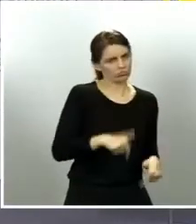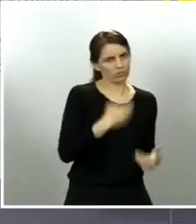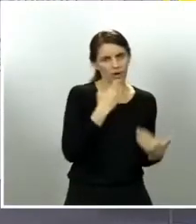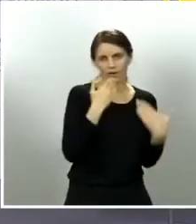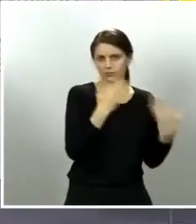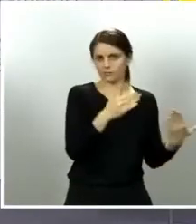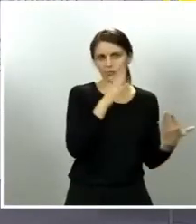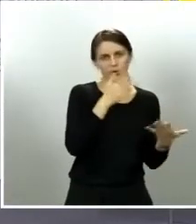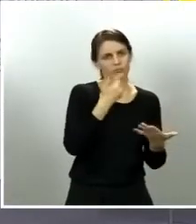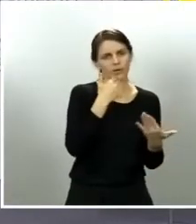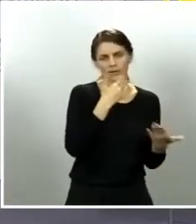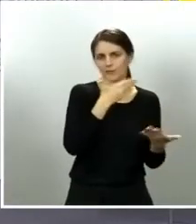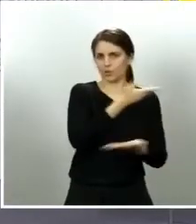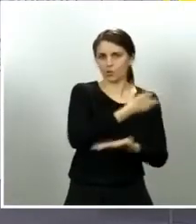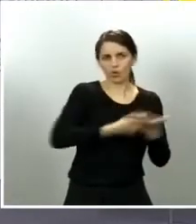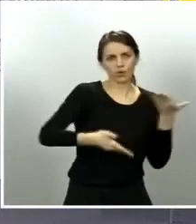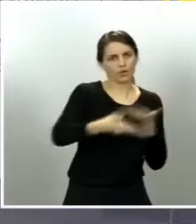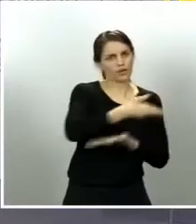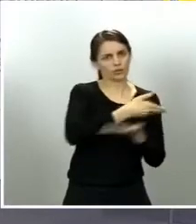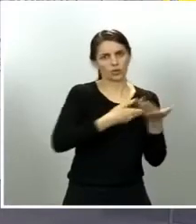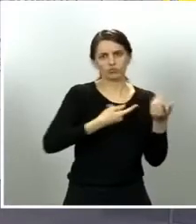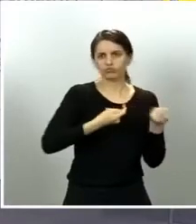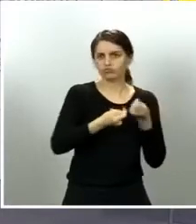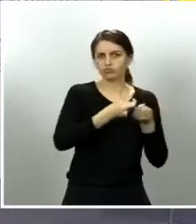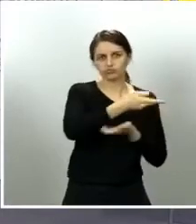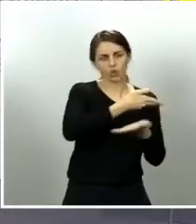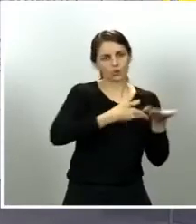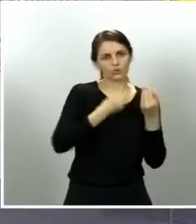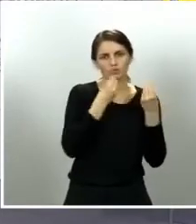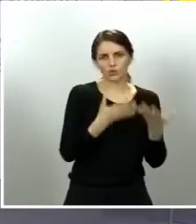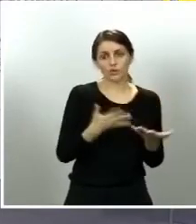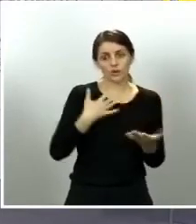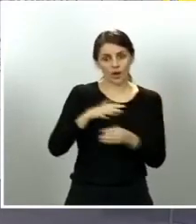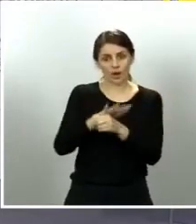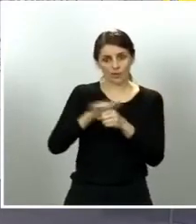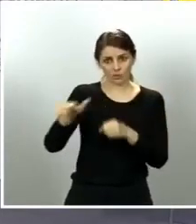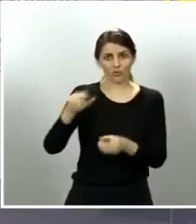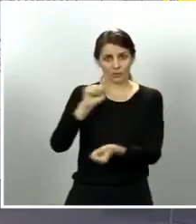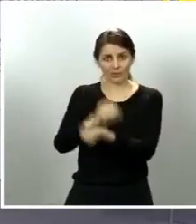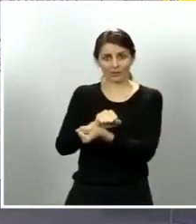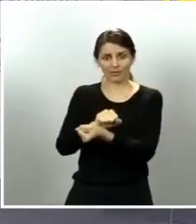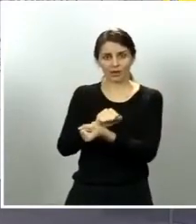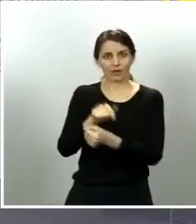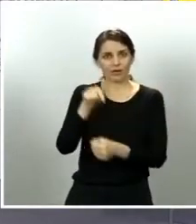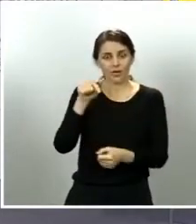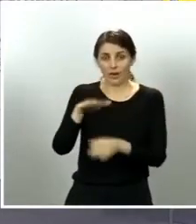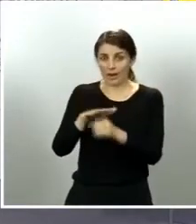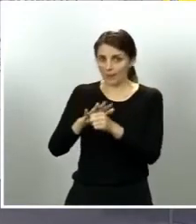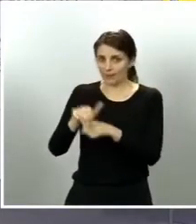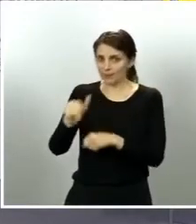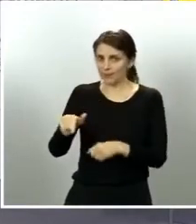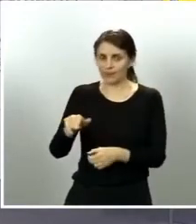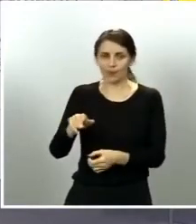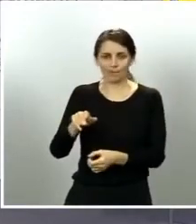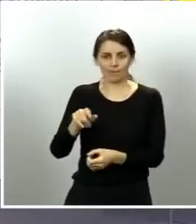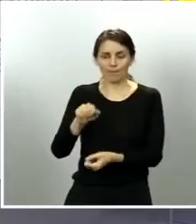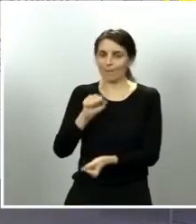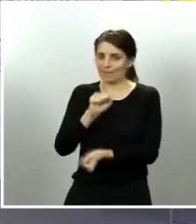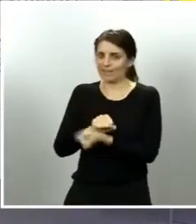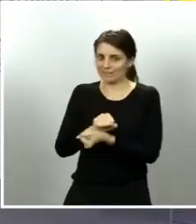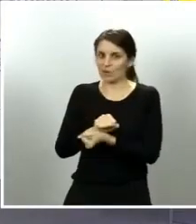esencial de coordinación en este ámbito que siempre he dicho que es mucho más difícil cuando partimos ya de un confinamiento